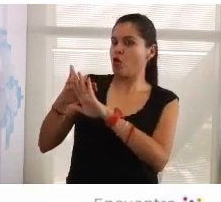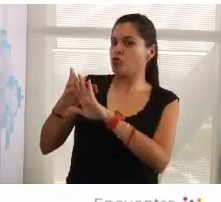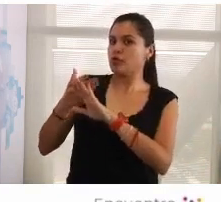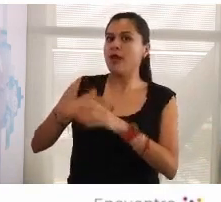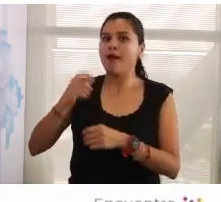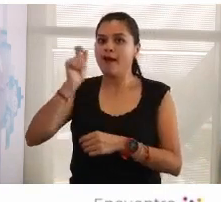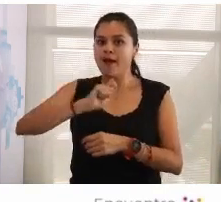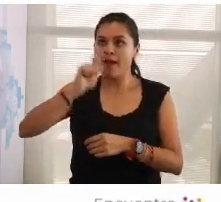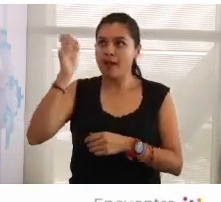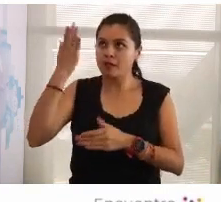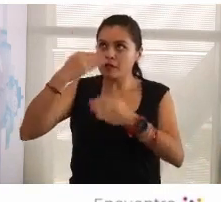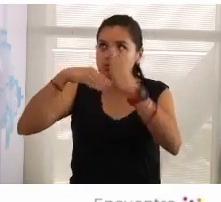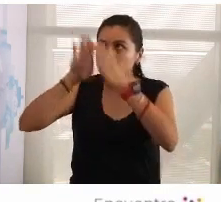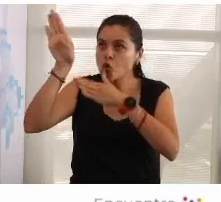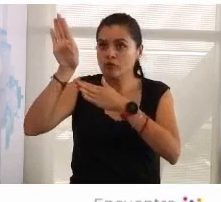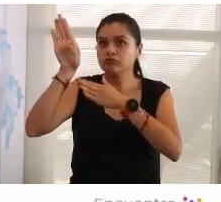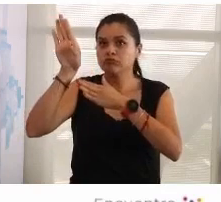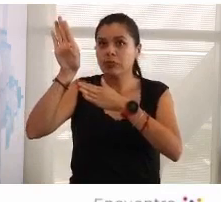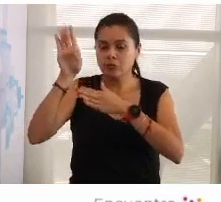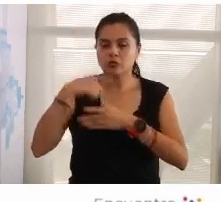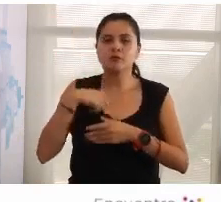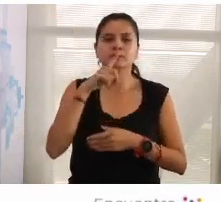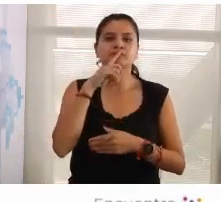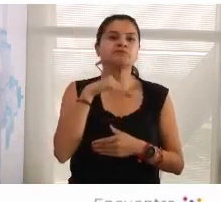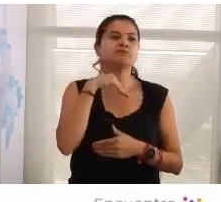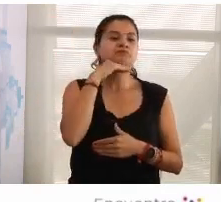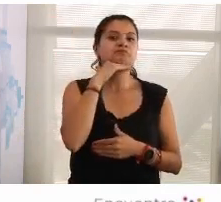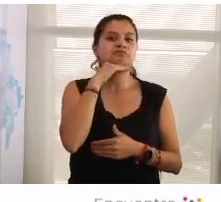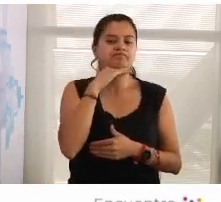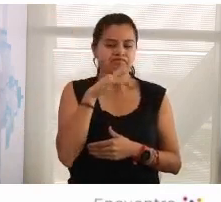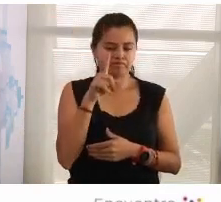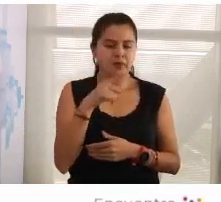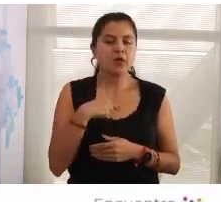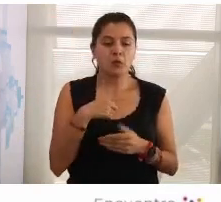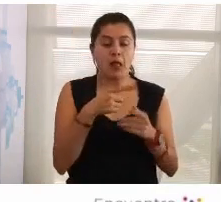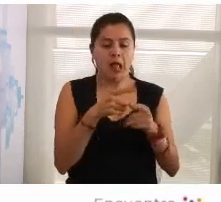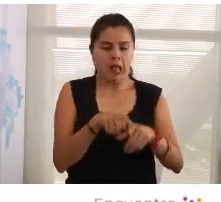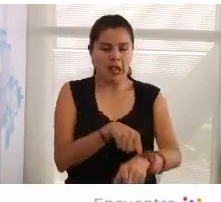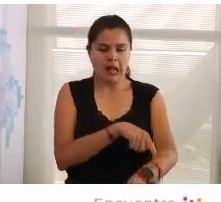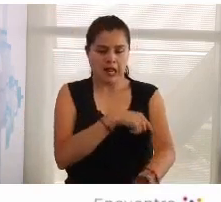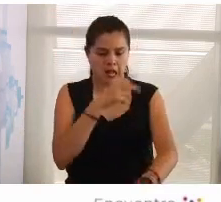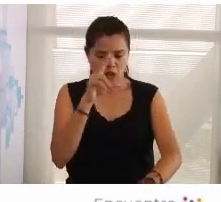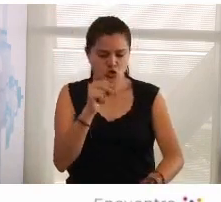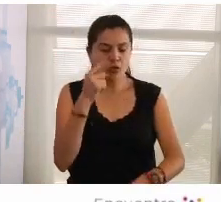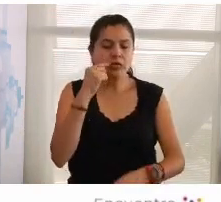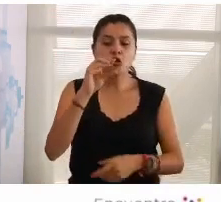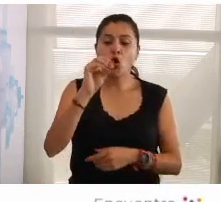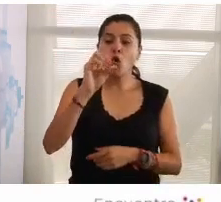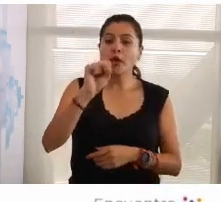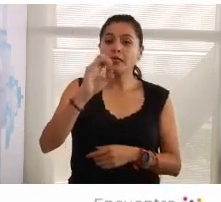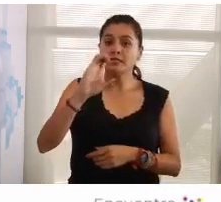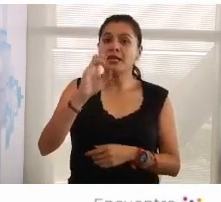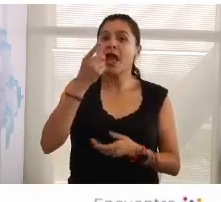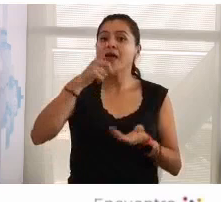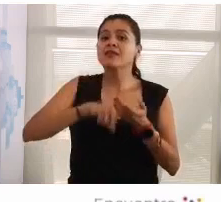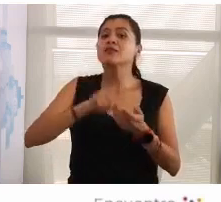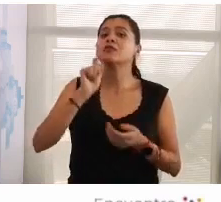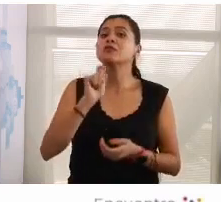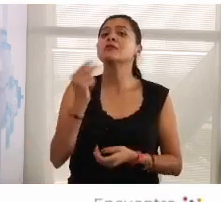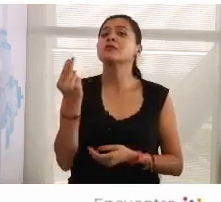y además hay algo muy importante que creo y para no extenderme más usted cuyo hermano hizo todo